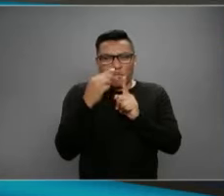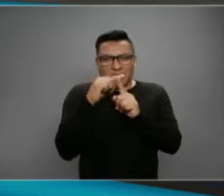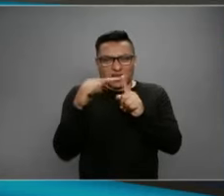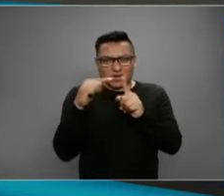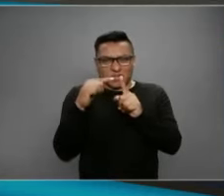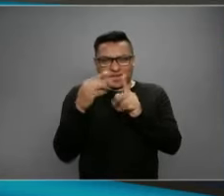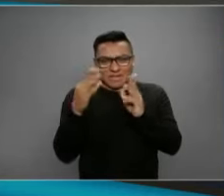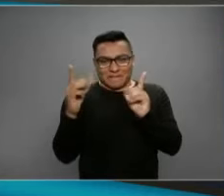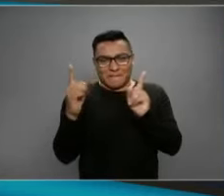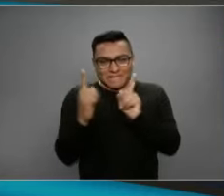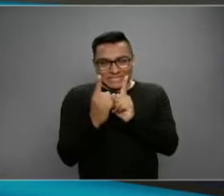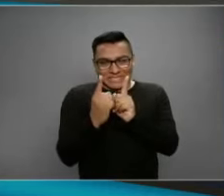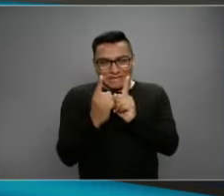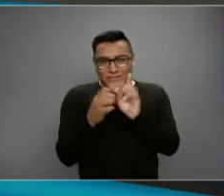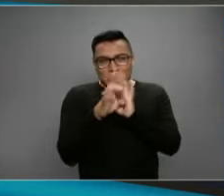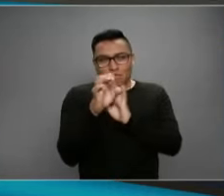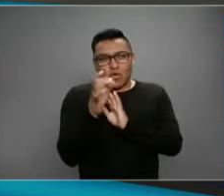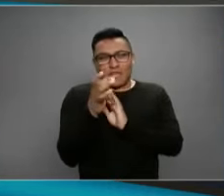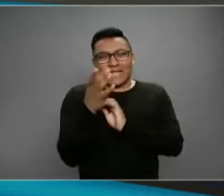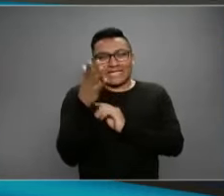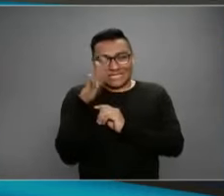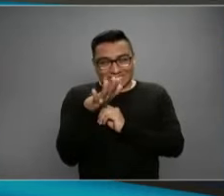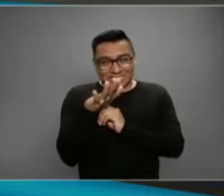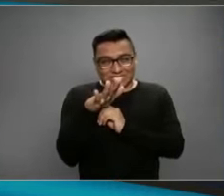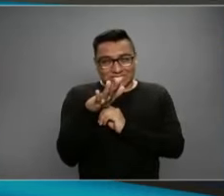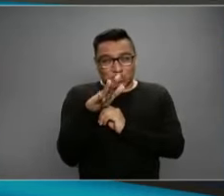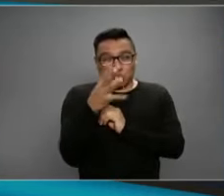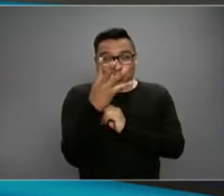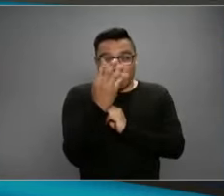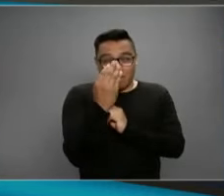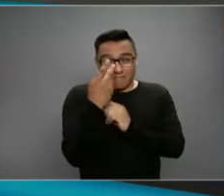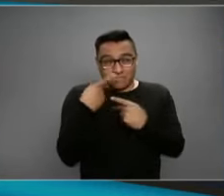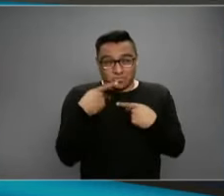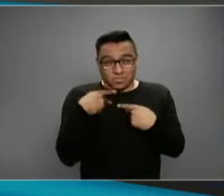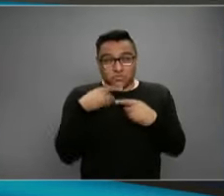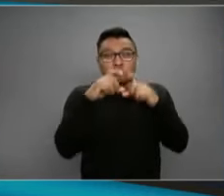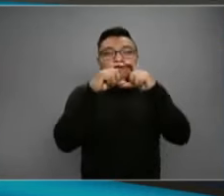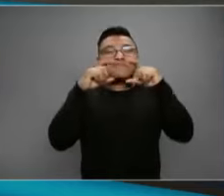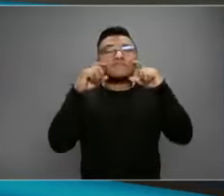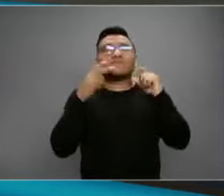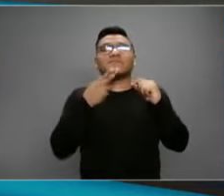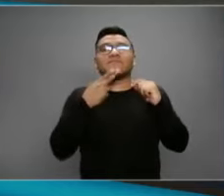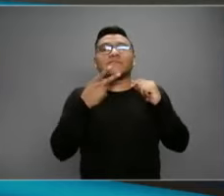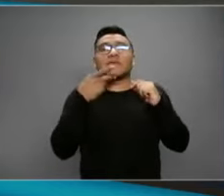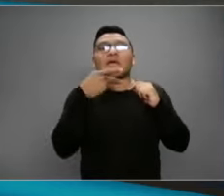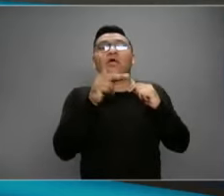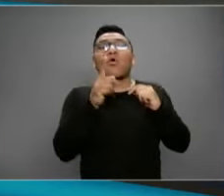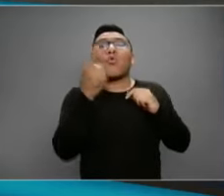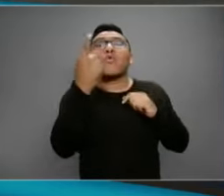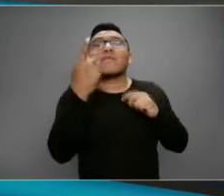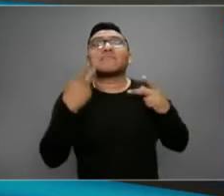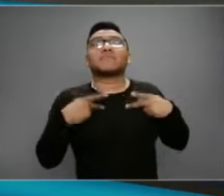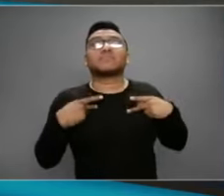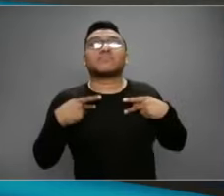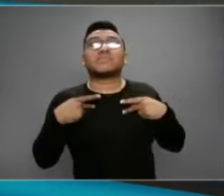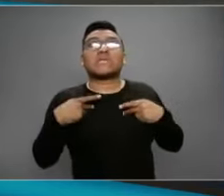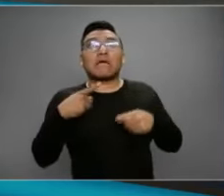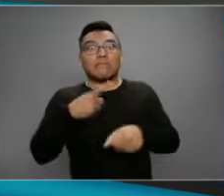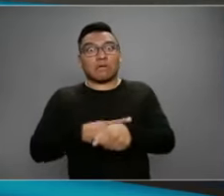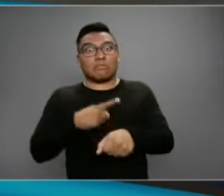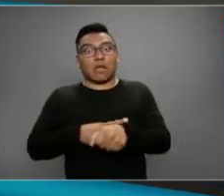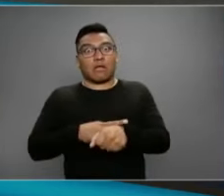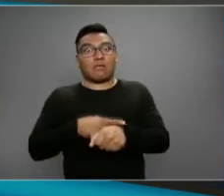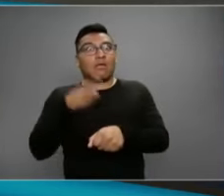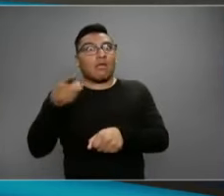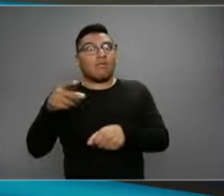personas, 9 personas utilizan cubrebocas y no están enfermos. Pero el que está enfermo no usa